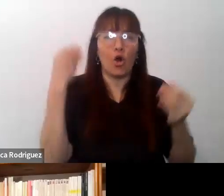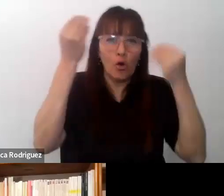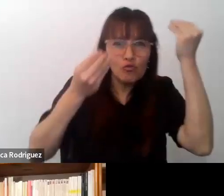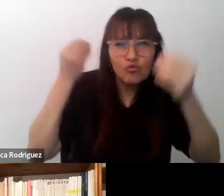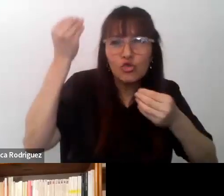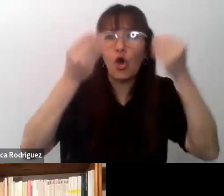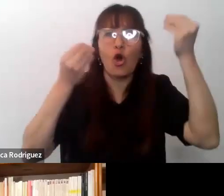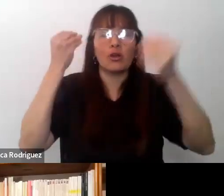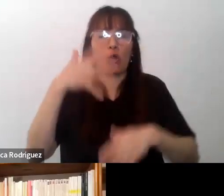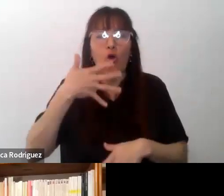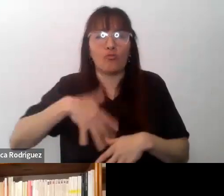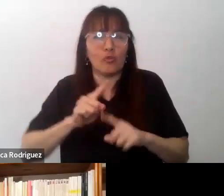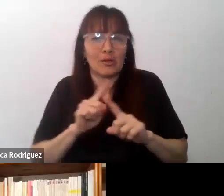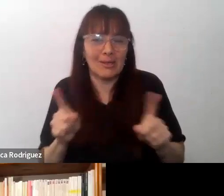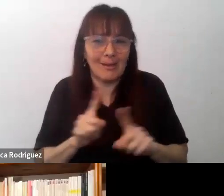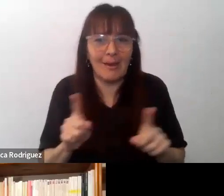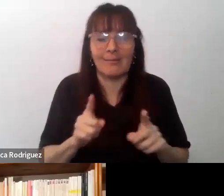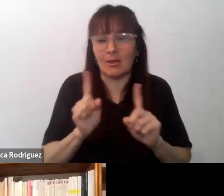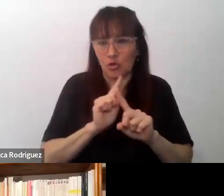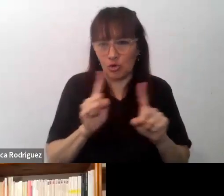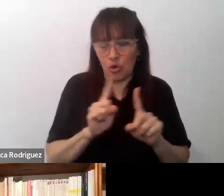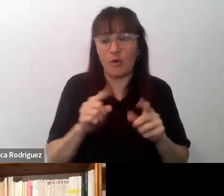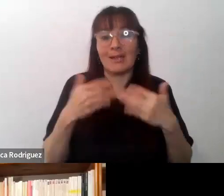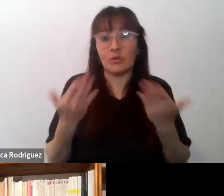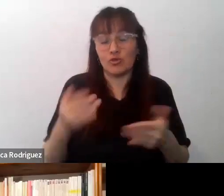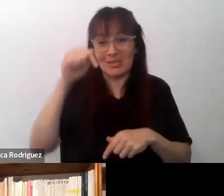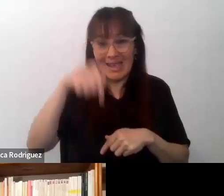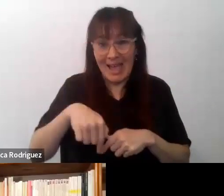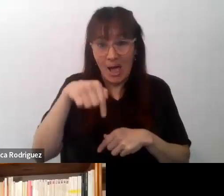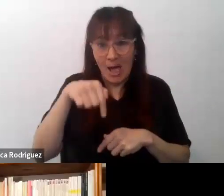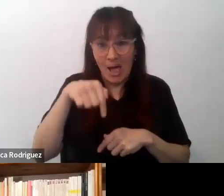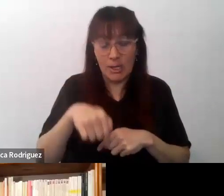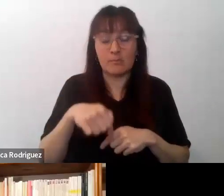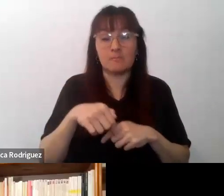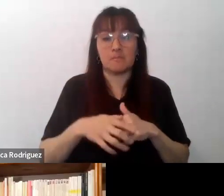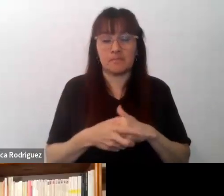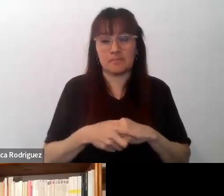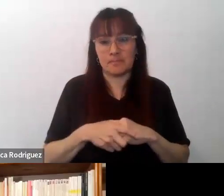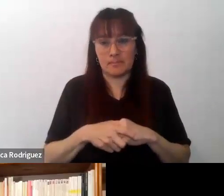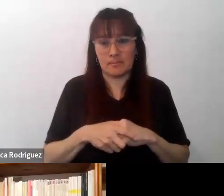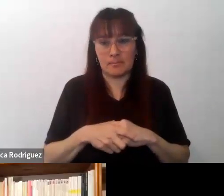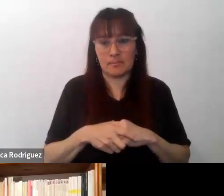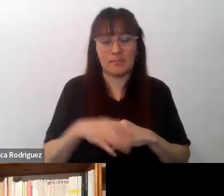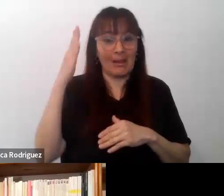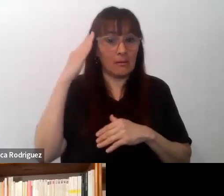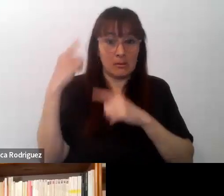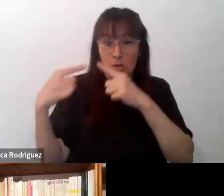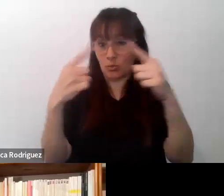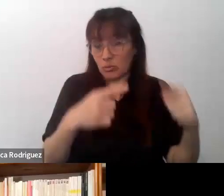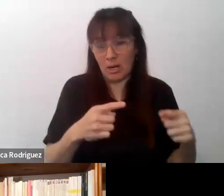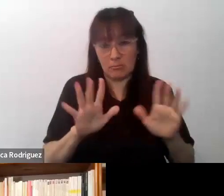incomprensiones. Entonces, ahora, ¿qué es lo intercultural?